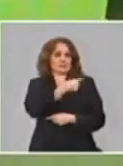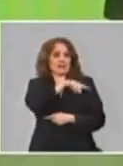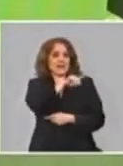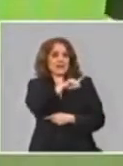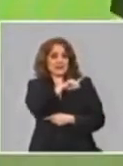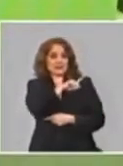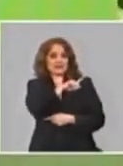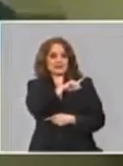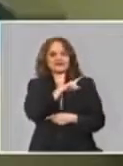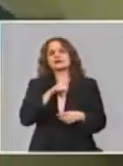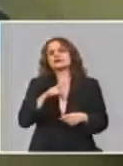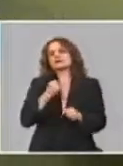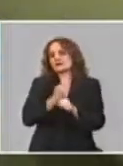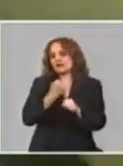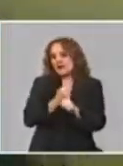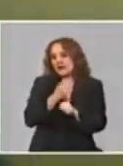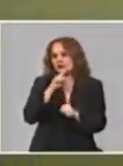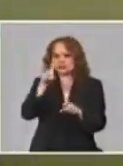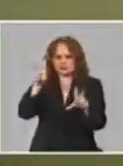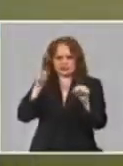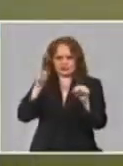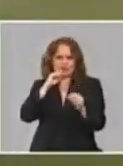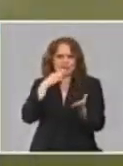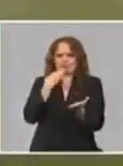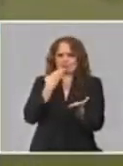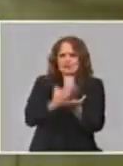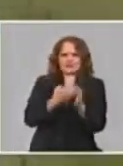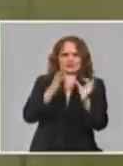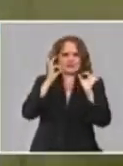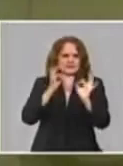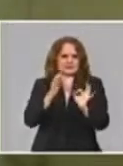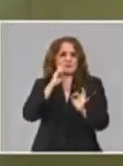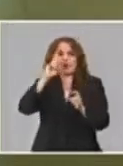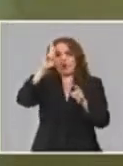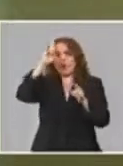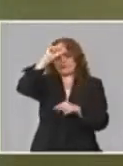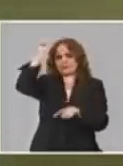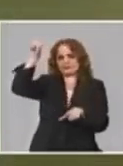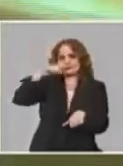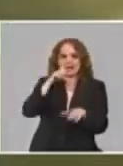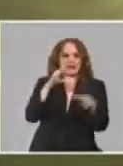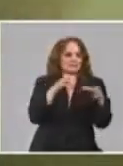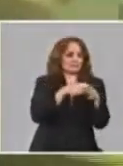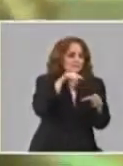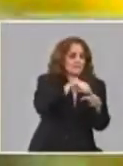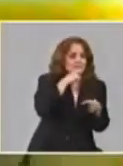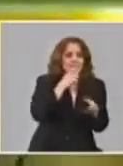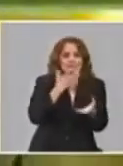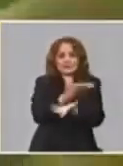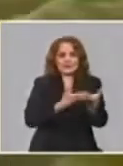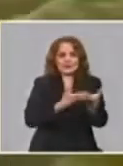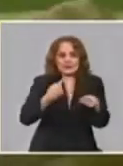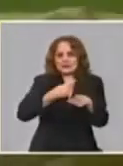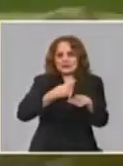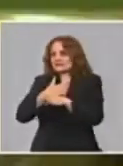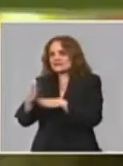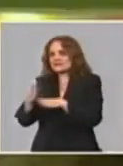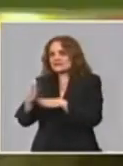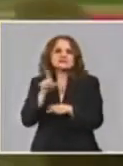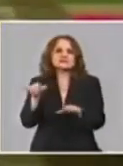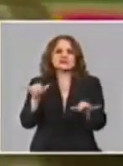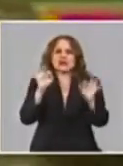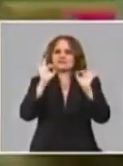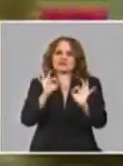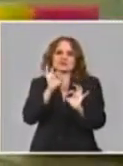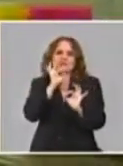propuestas, pero así de pronto salimos del IPK y caemos en otro grupo. Es importante la diversidad que hemos